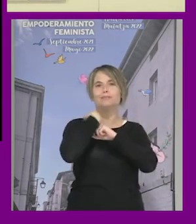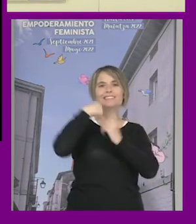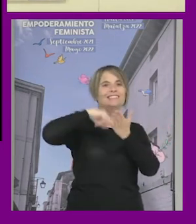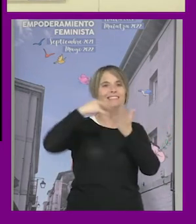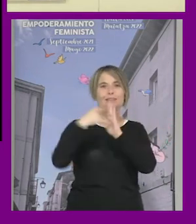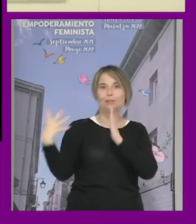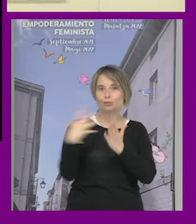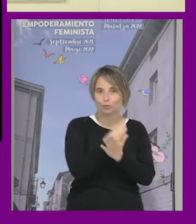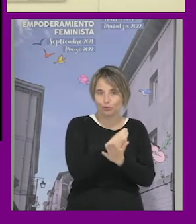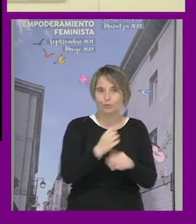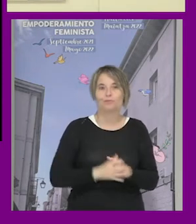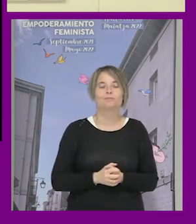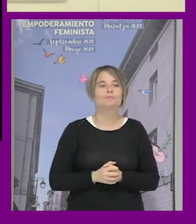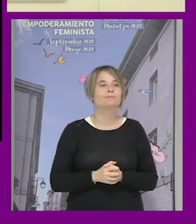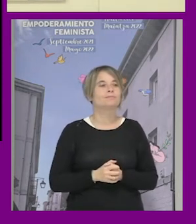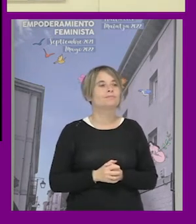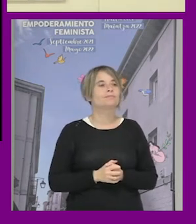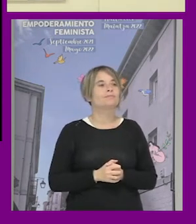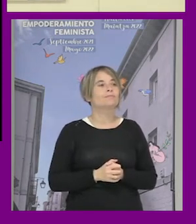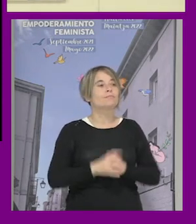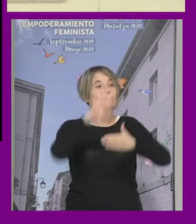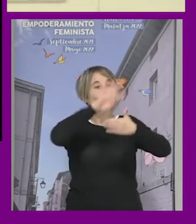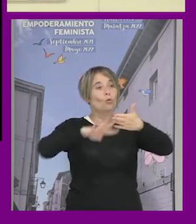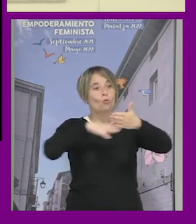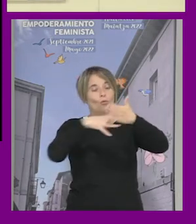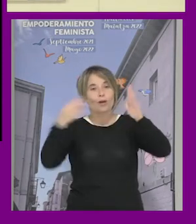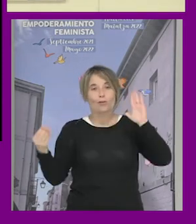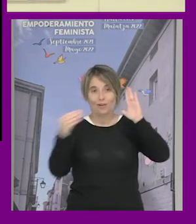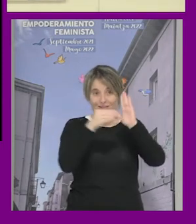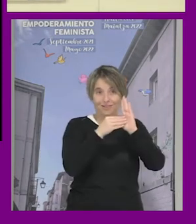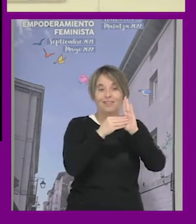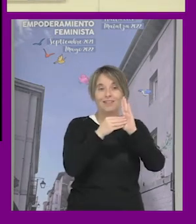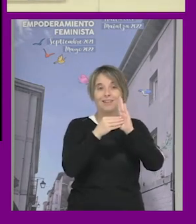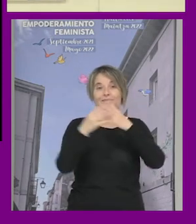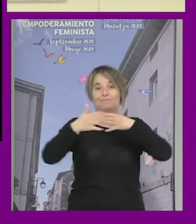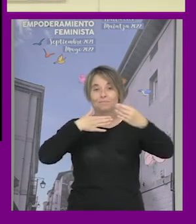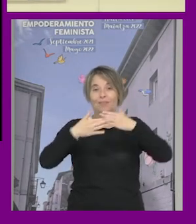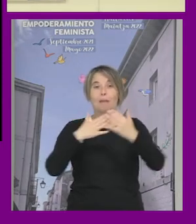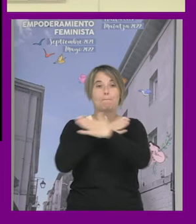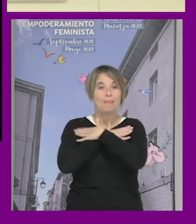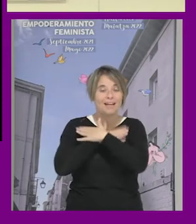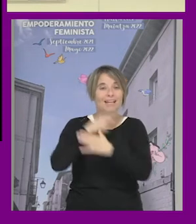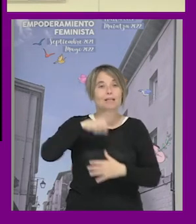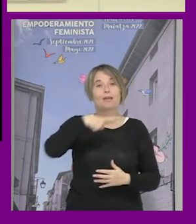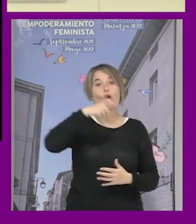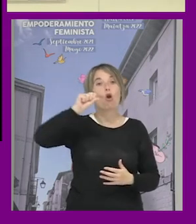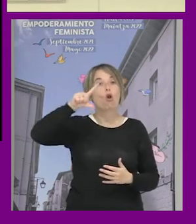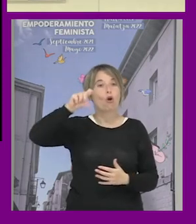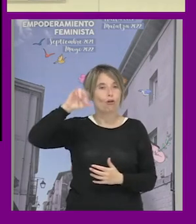sistema un elemento que quisimos añadir con con Marierdo y Gloria García Romeral era que